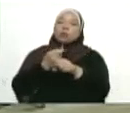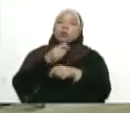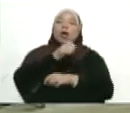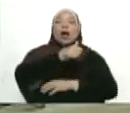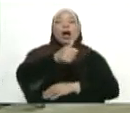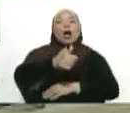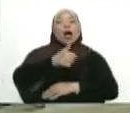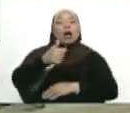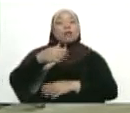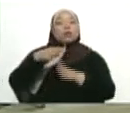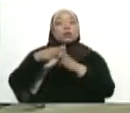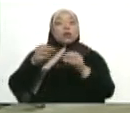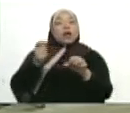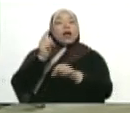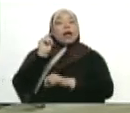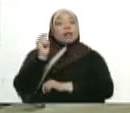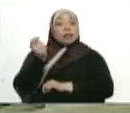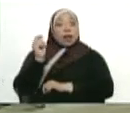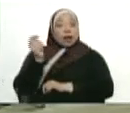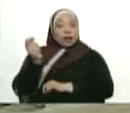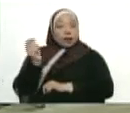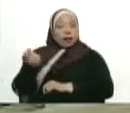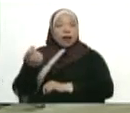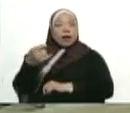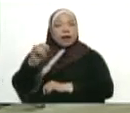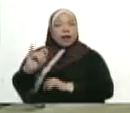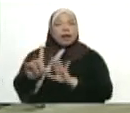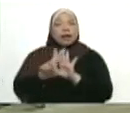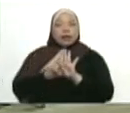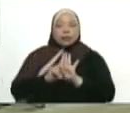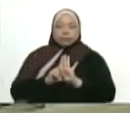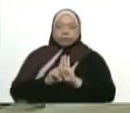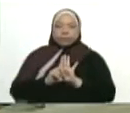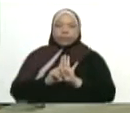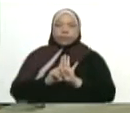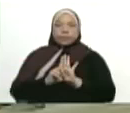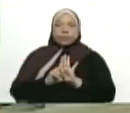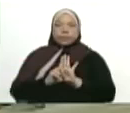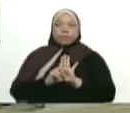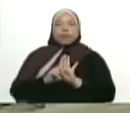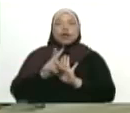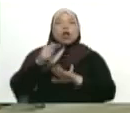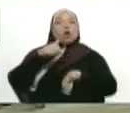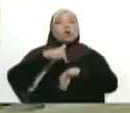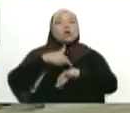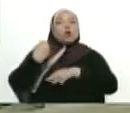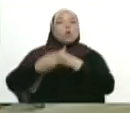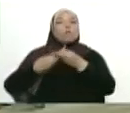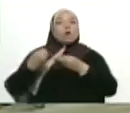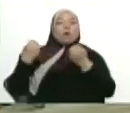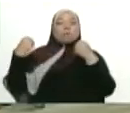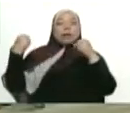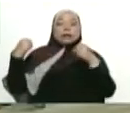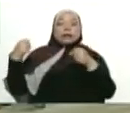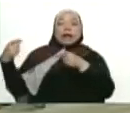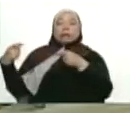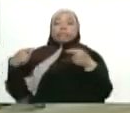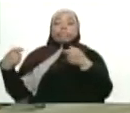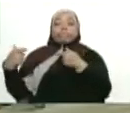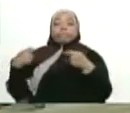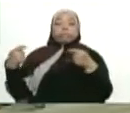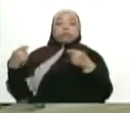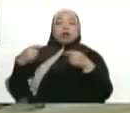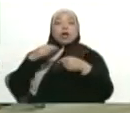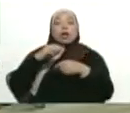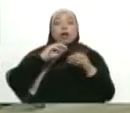cada una de las tareas que señala la ley sobre el tiempo de ejecución. Queremos informarle